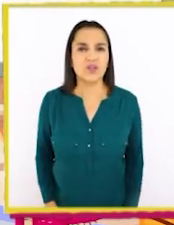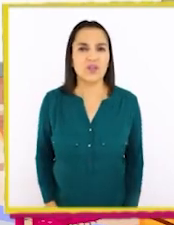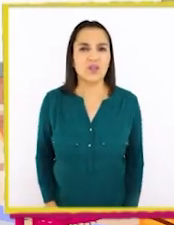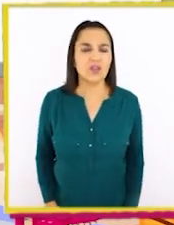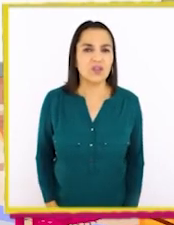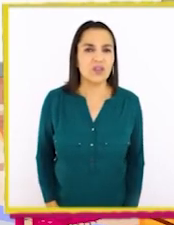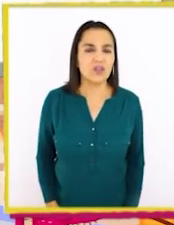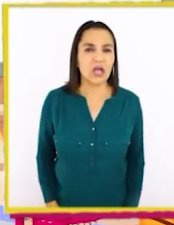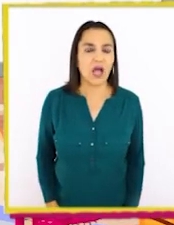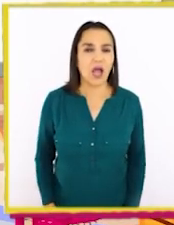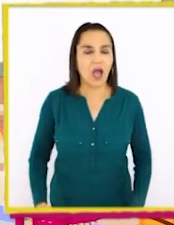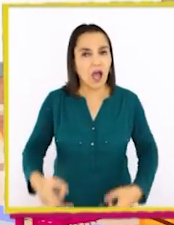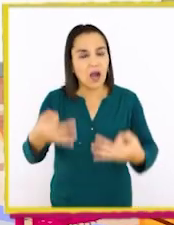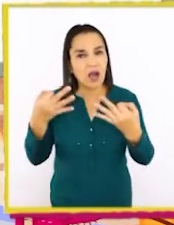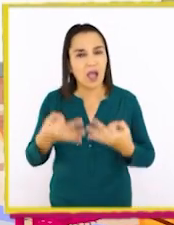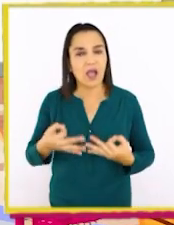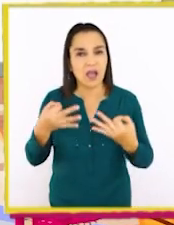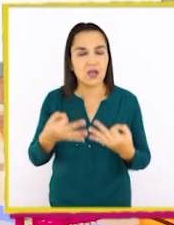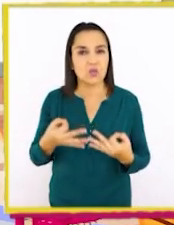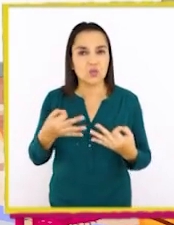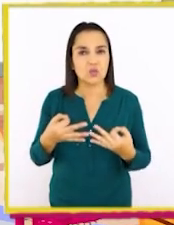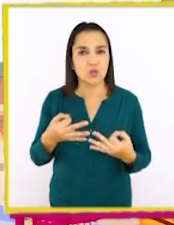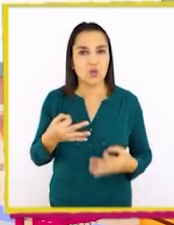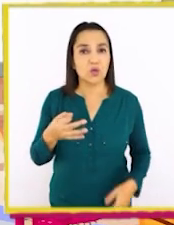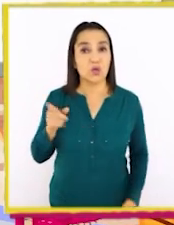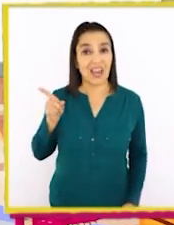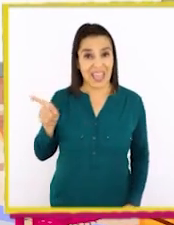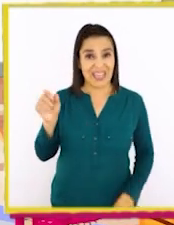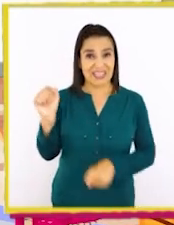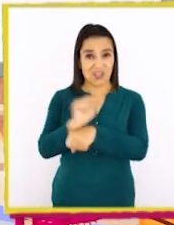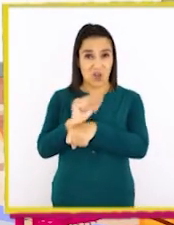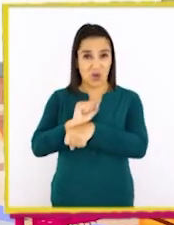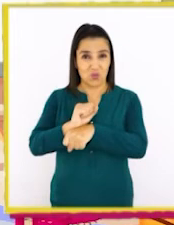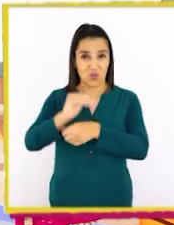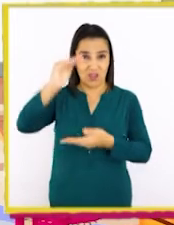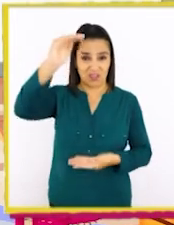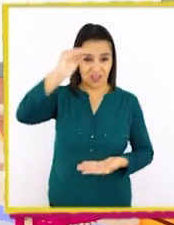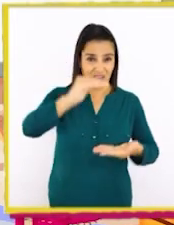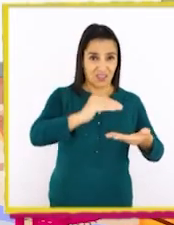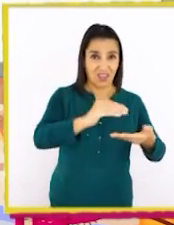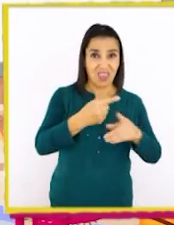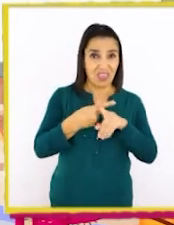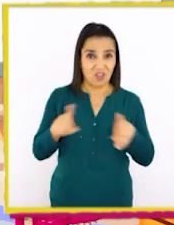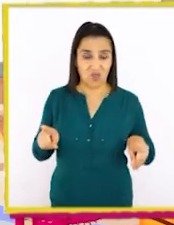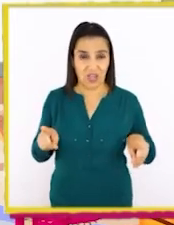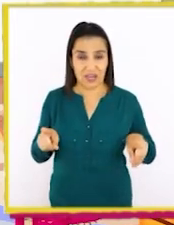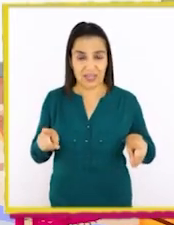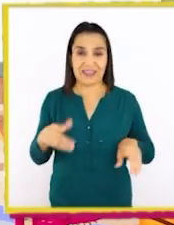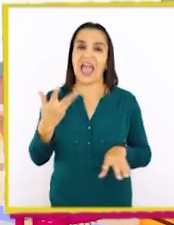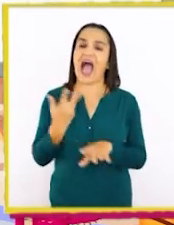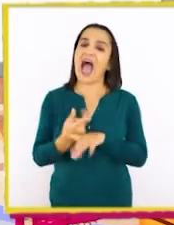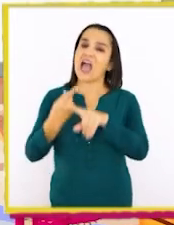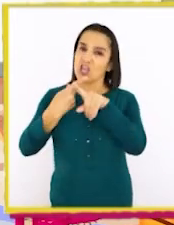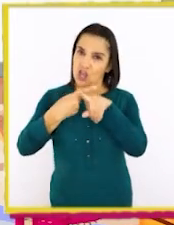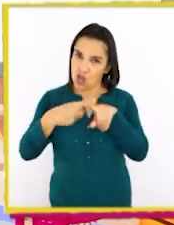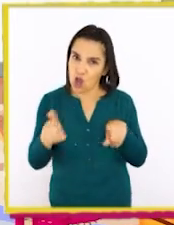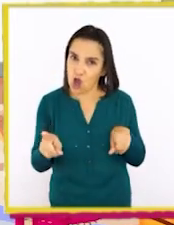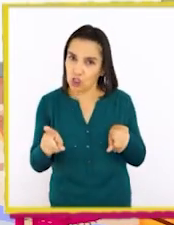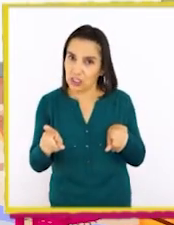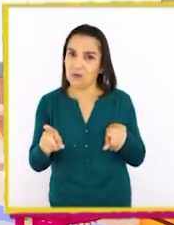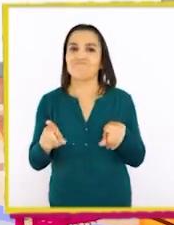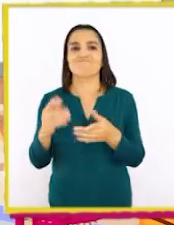¡Tienen toda la razón! ¡Estos autos son de distinto tamaño! Ahí tenemos otra forma de